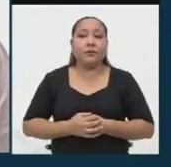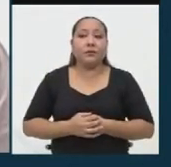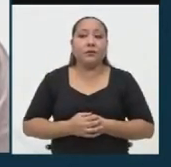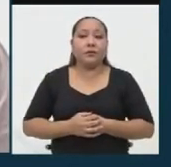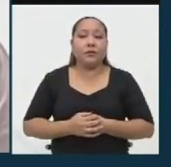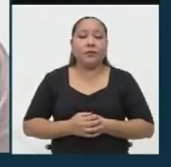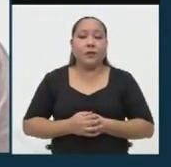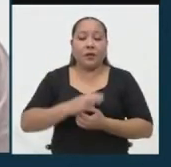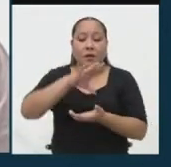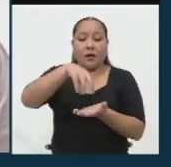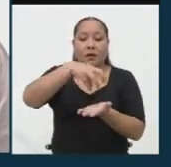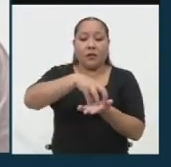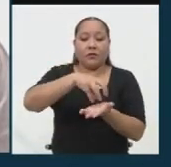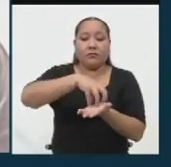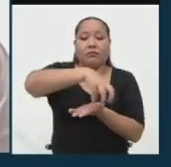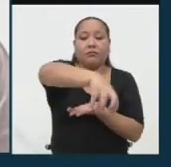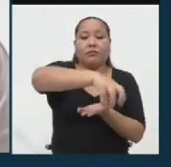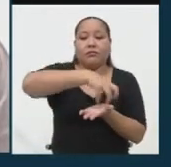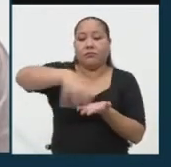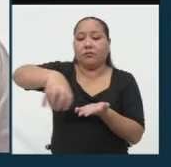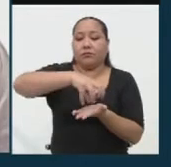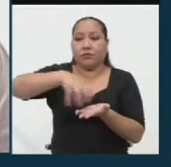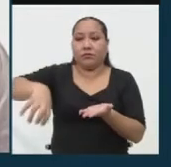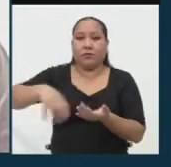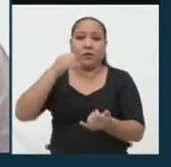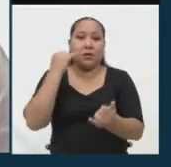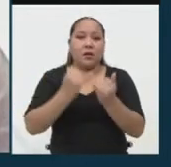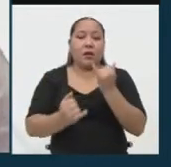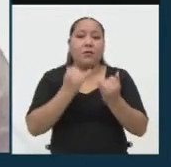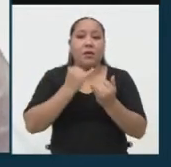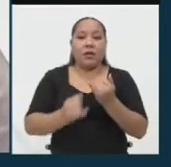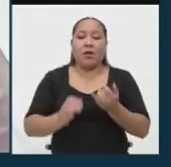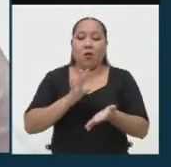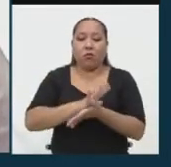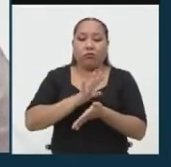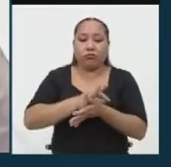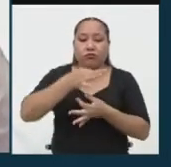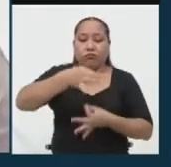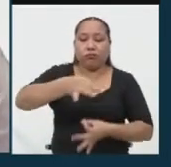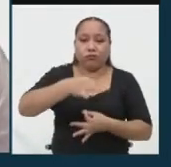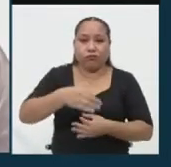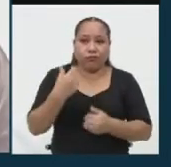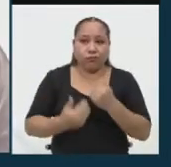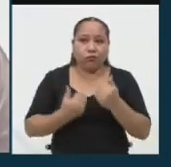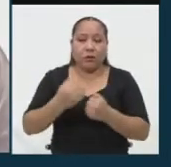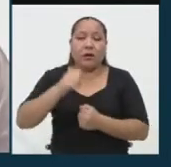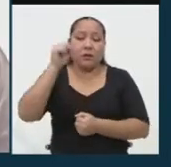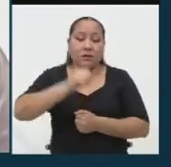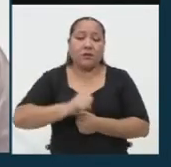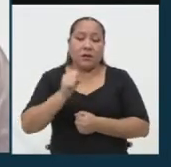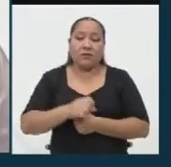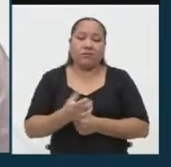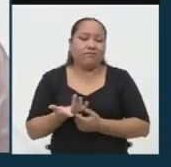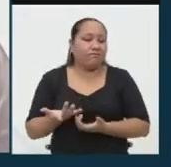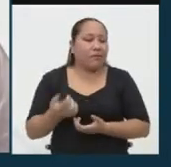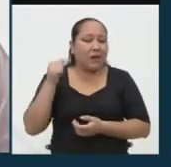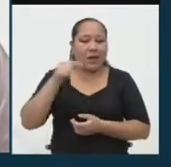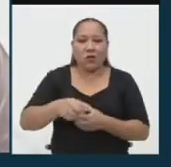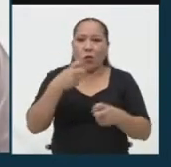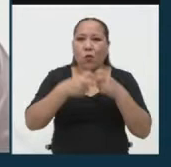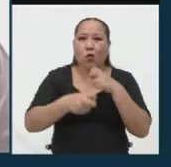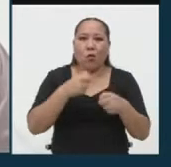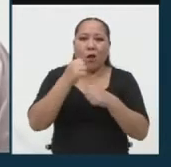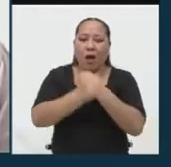digitalización, los trámites y terminar con la burocracia. Si bien es cierto, lo padecemos desde muchísimos años, desde